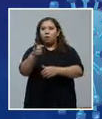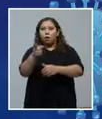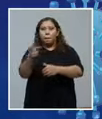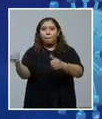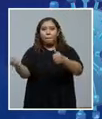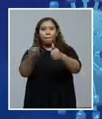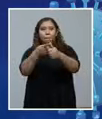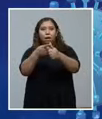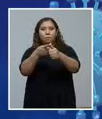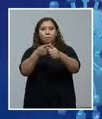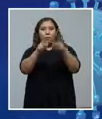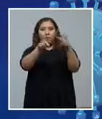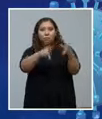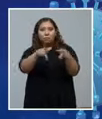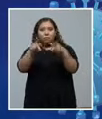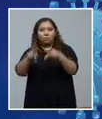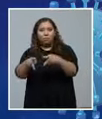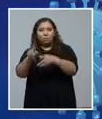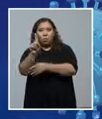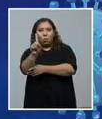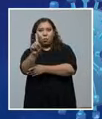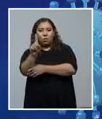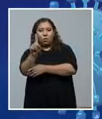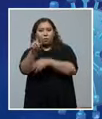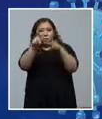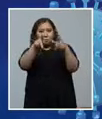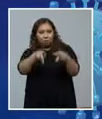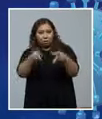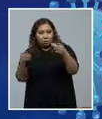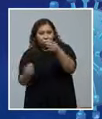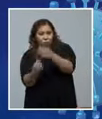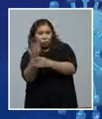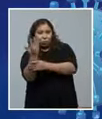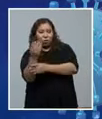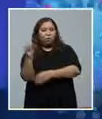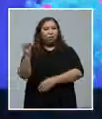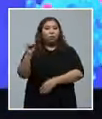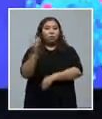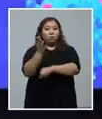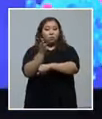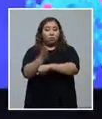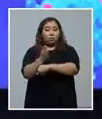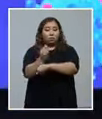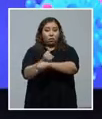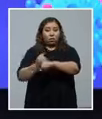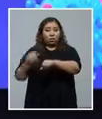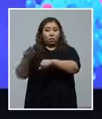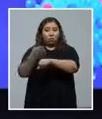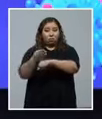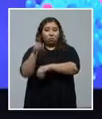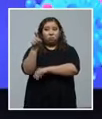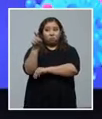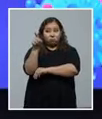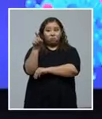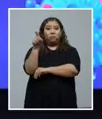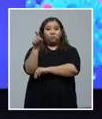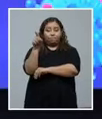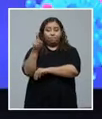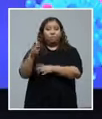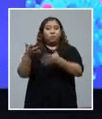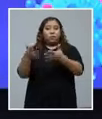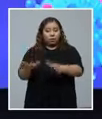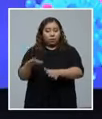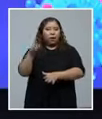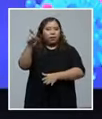insular del país. Existe un caso que ya tenemos la información, las autoridades tienen conocimiento del